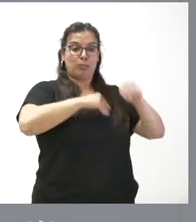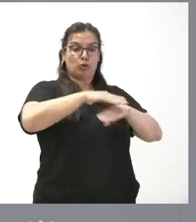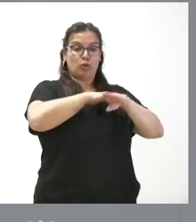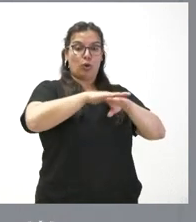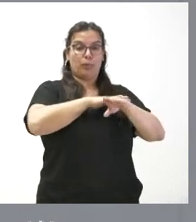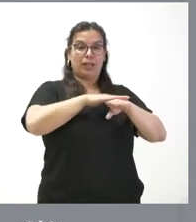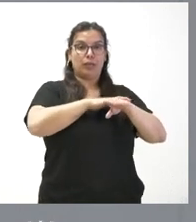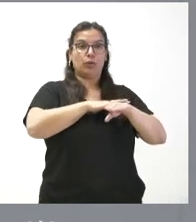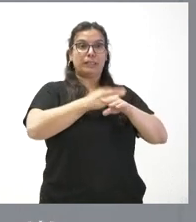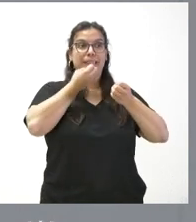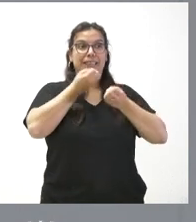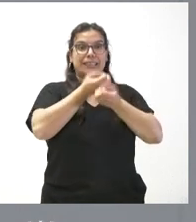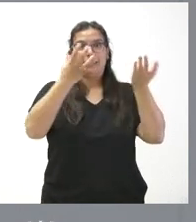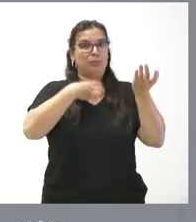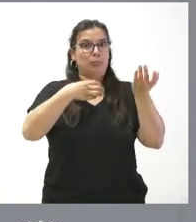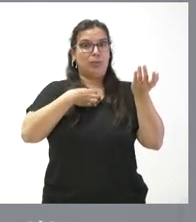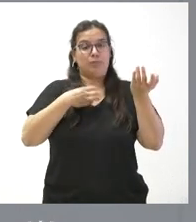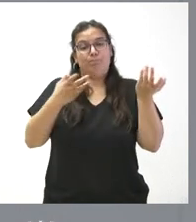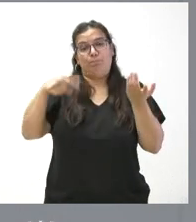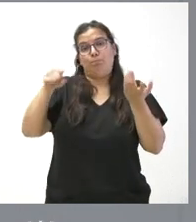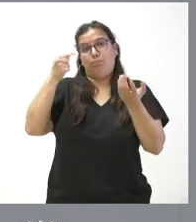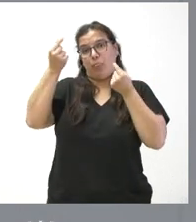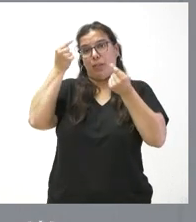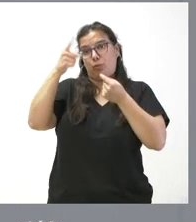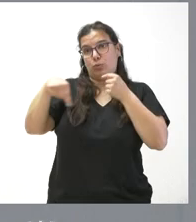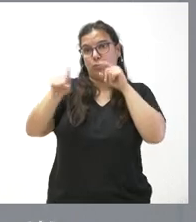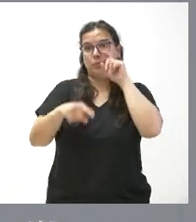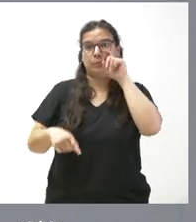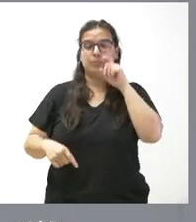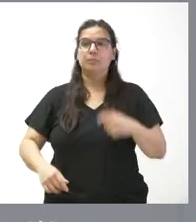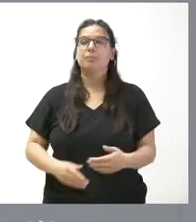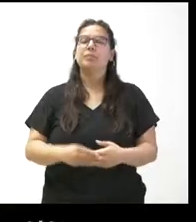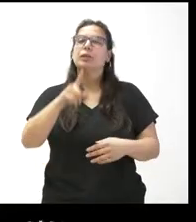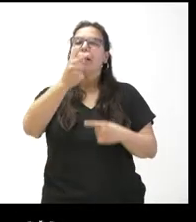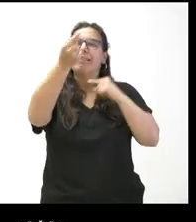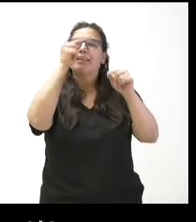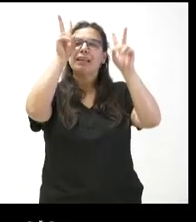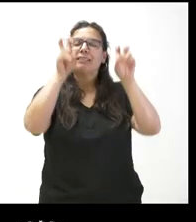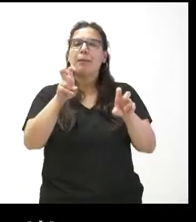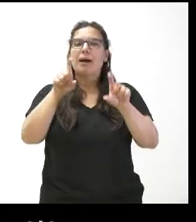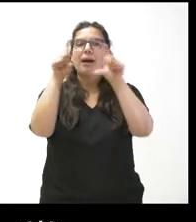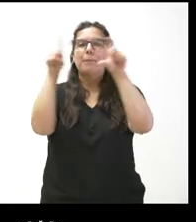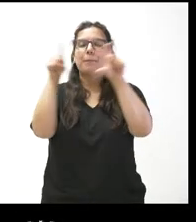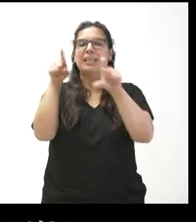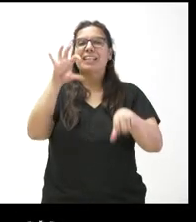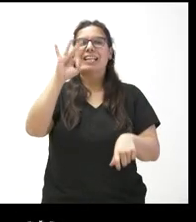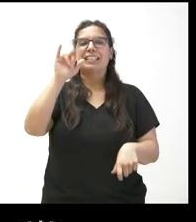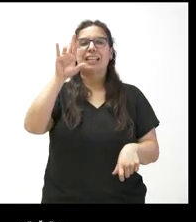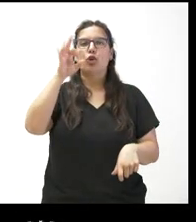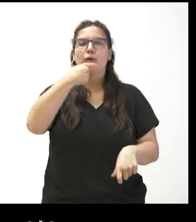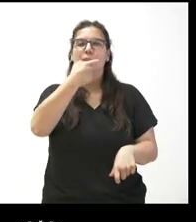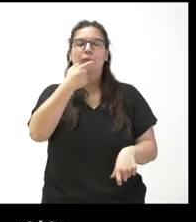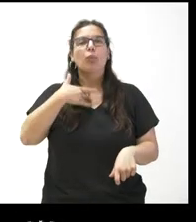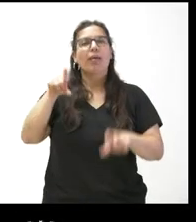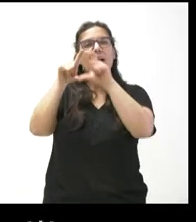interesarse por esos datos. Una precisión sobre Siro, que nos ha dicho que hay alguna empresa interesada,